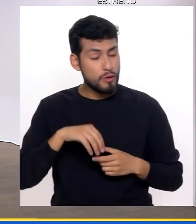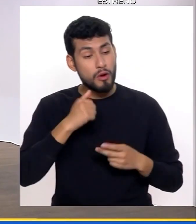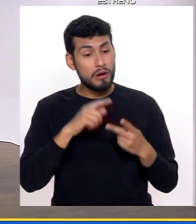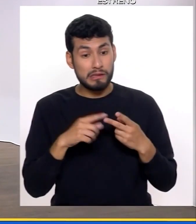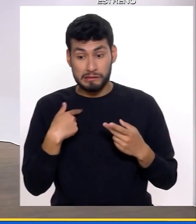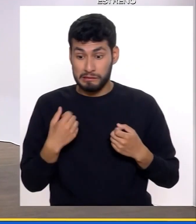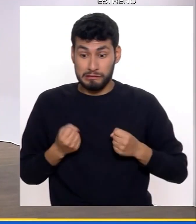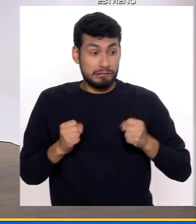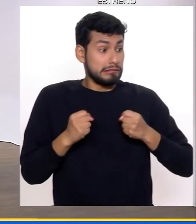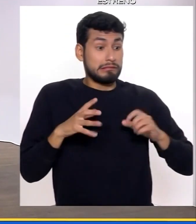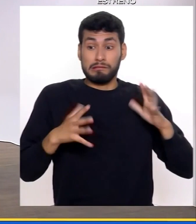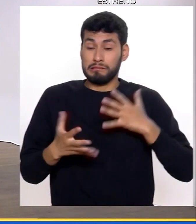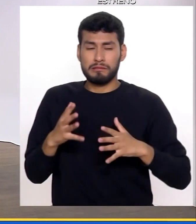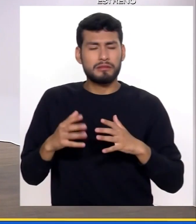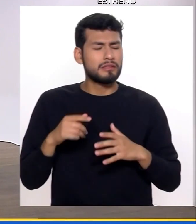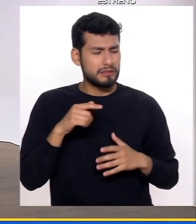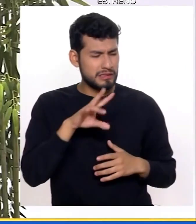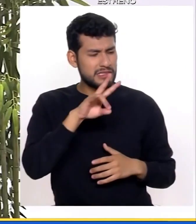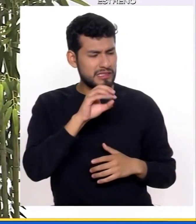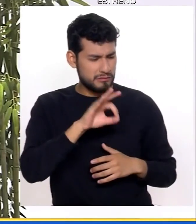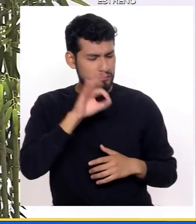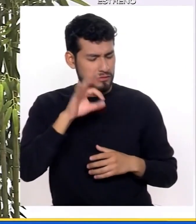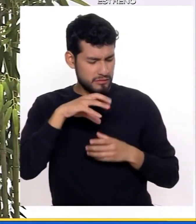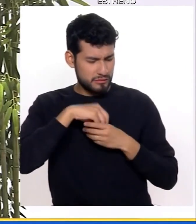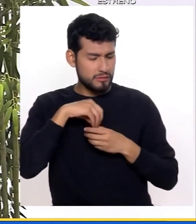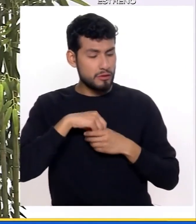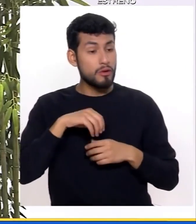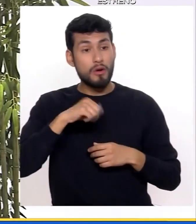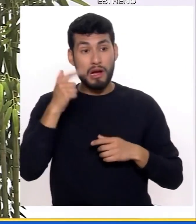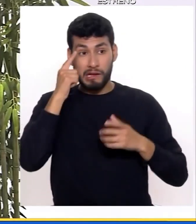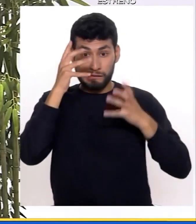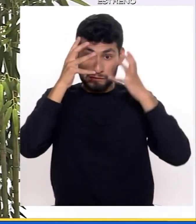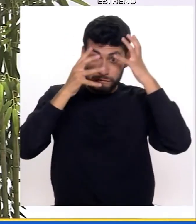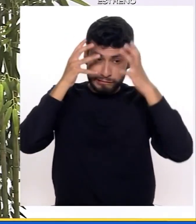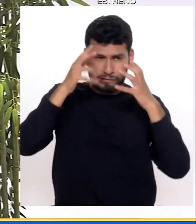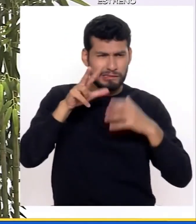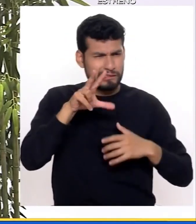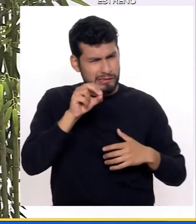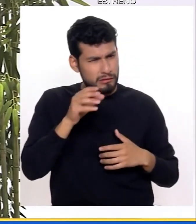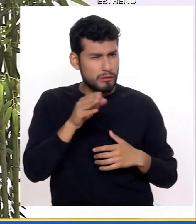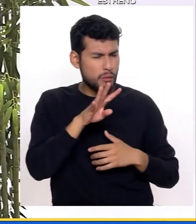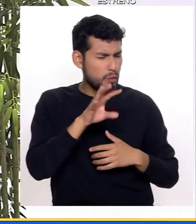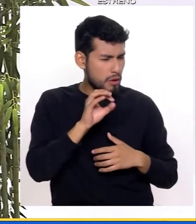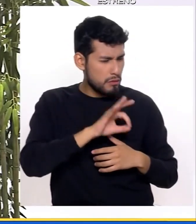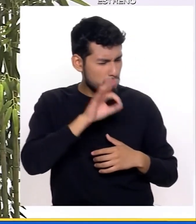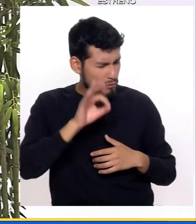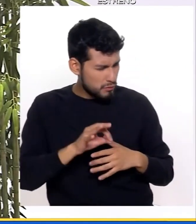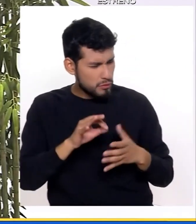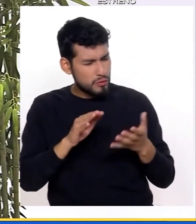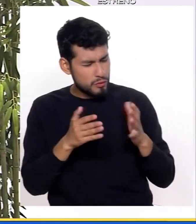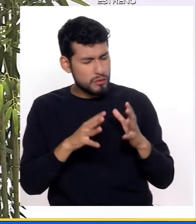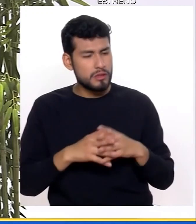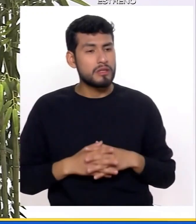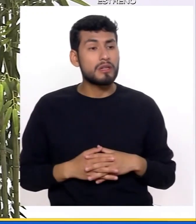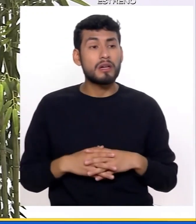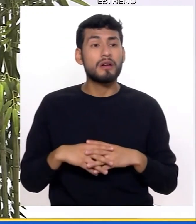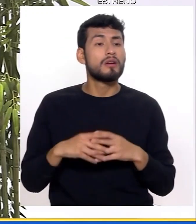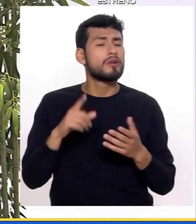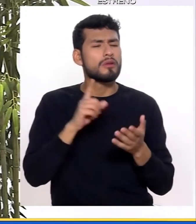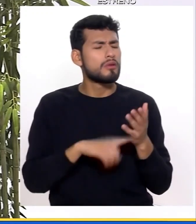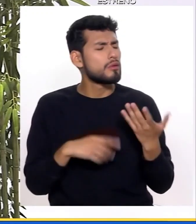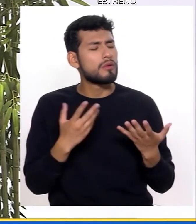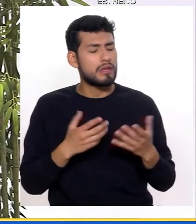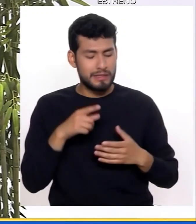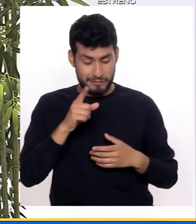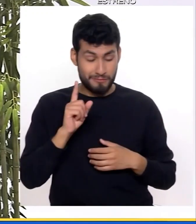chicos hiperactivos, 70% es genética. Cuadros de ansiedad, 30-40% es genética. Entonces, el primer rubro